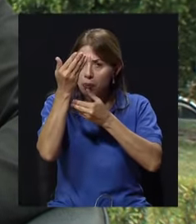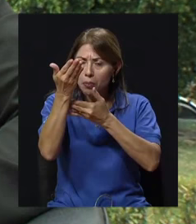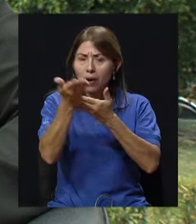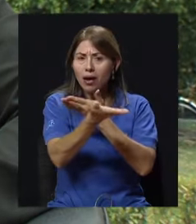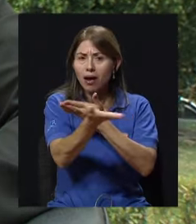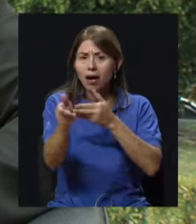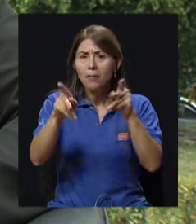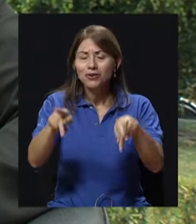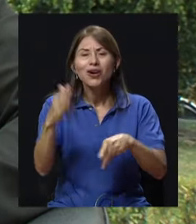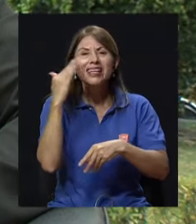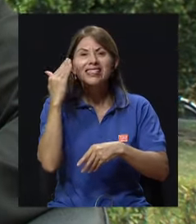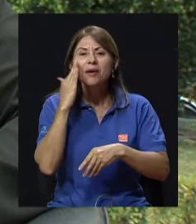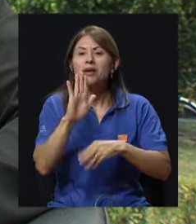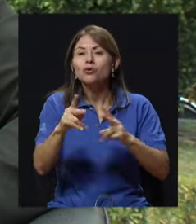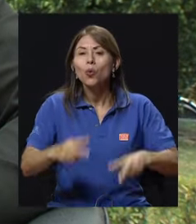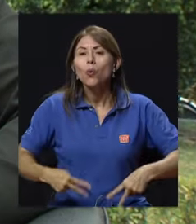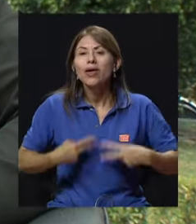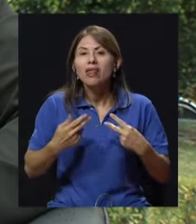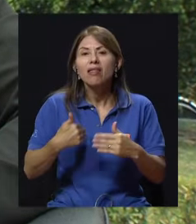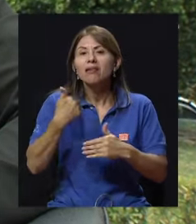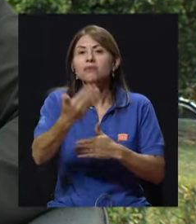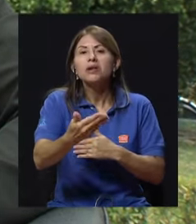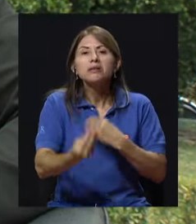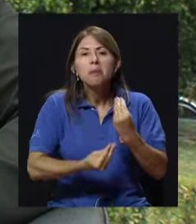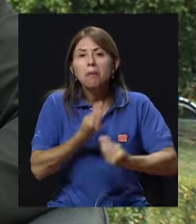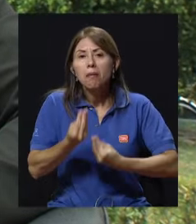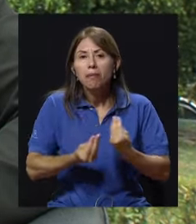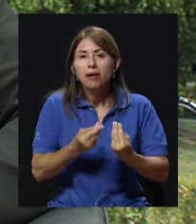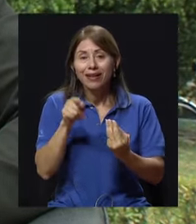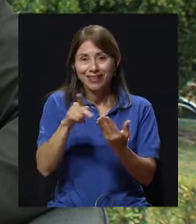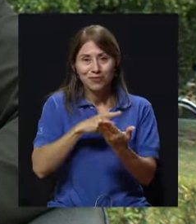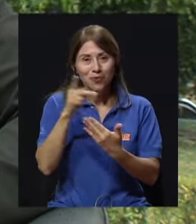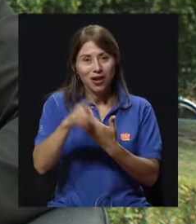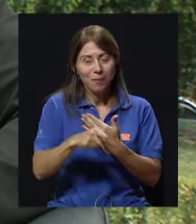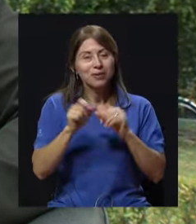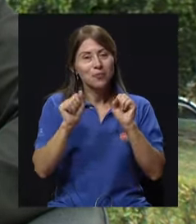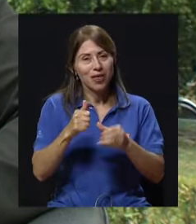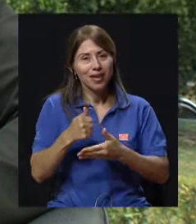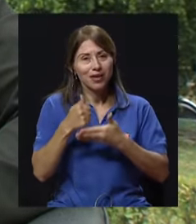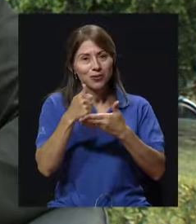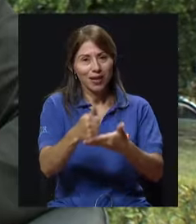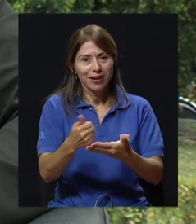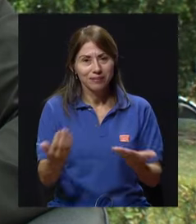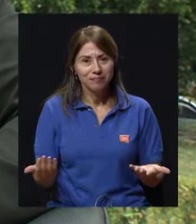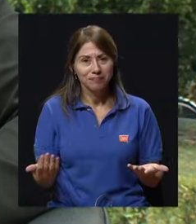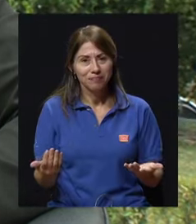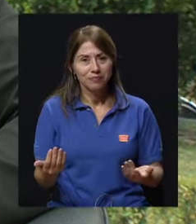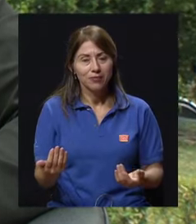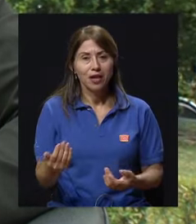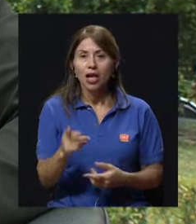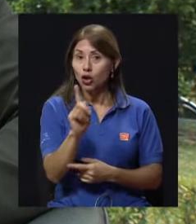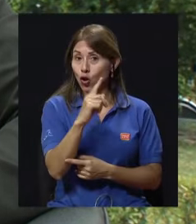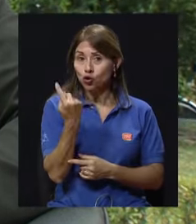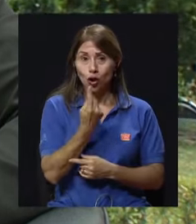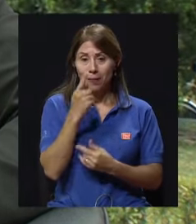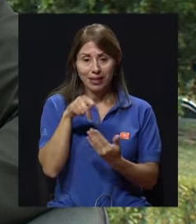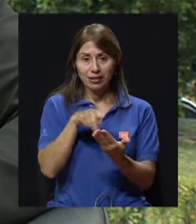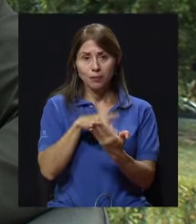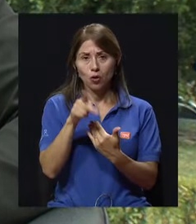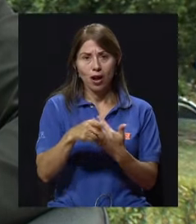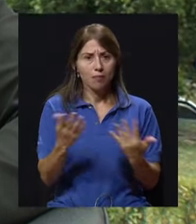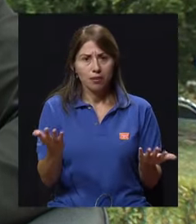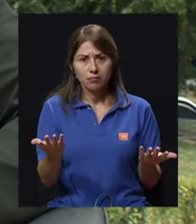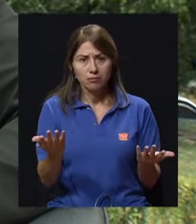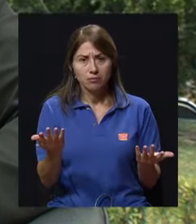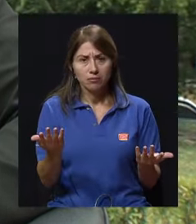después de la jubilación. Y este tipo de programas son los que pueden ayudar, ¿verdad? Y no solamente este programa,